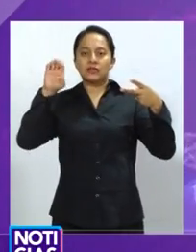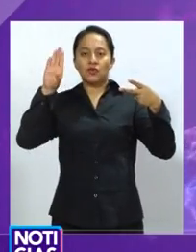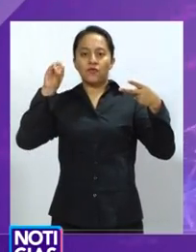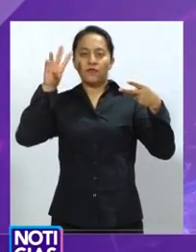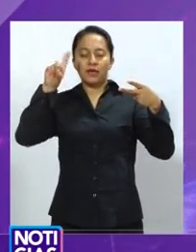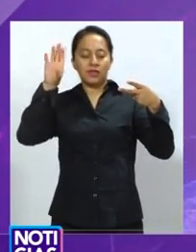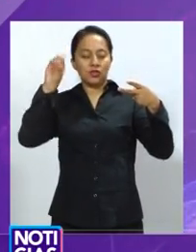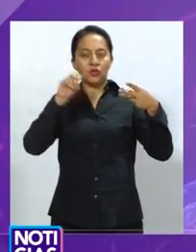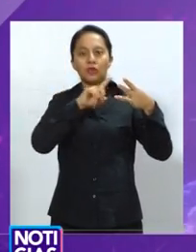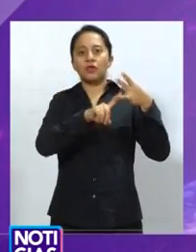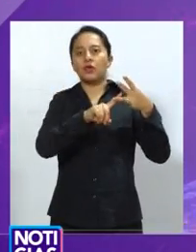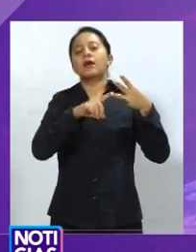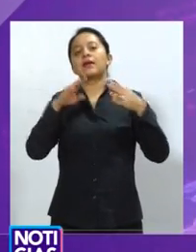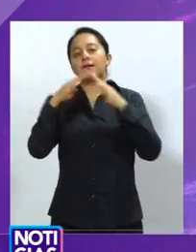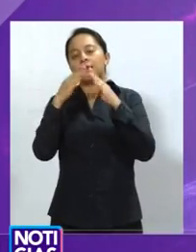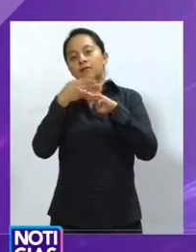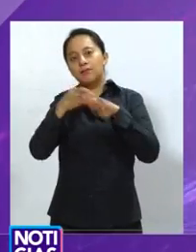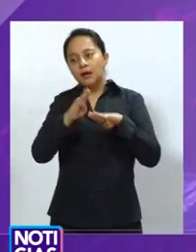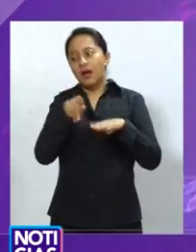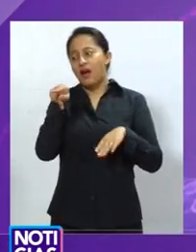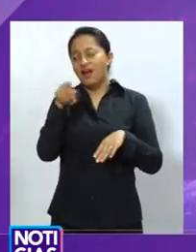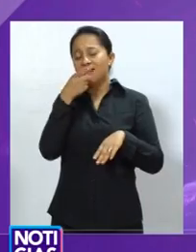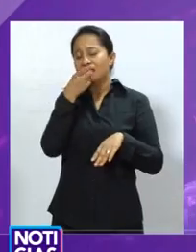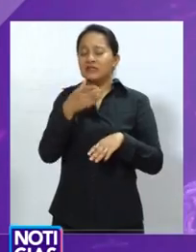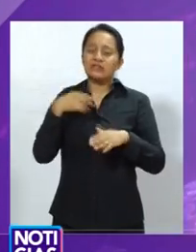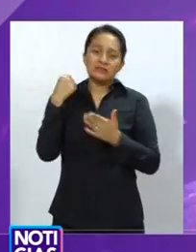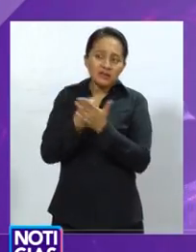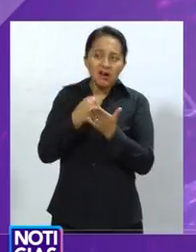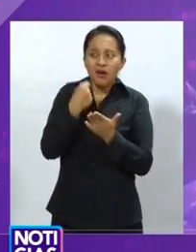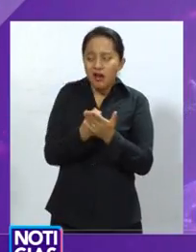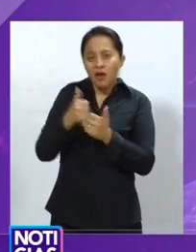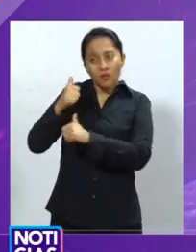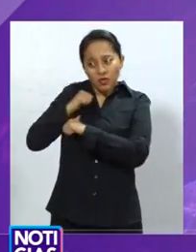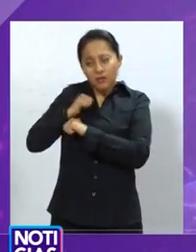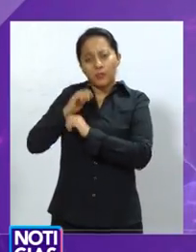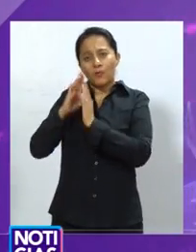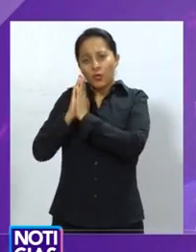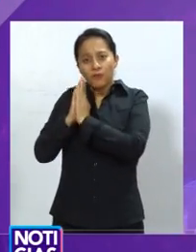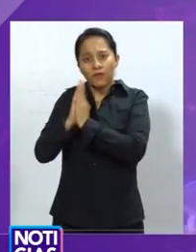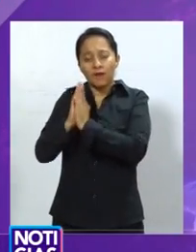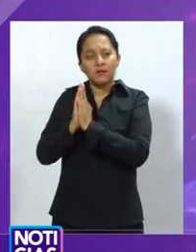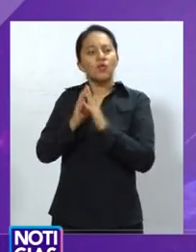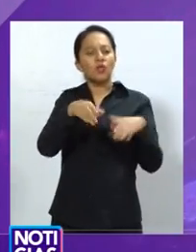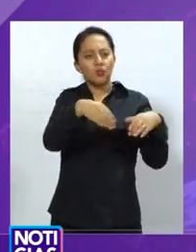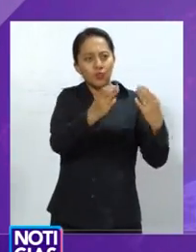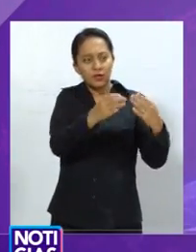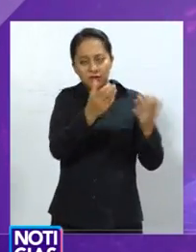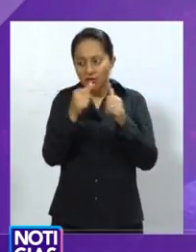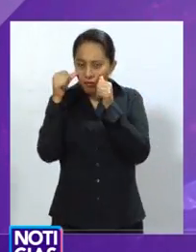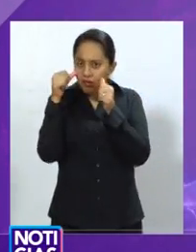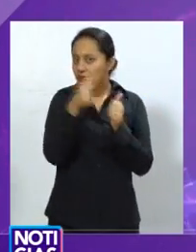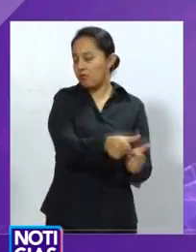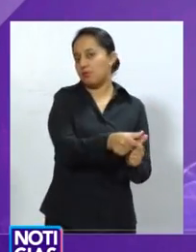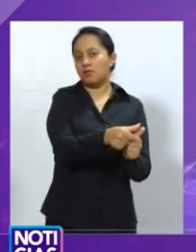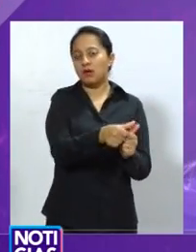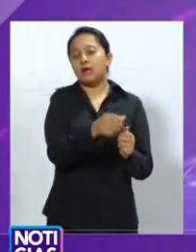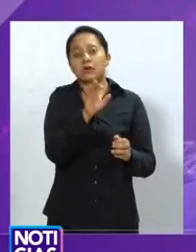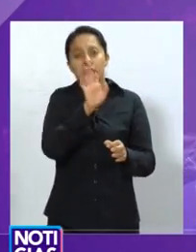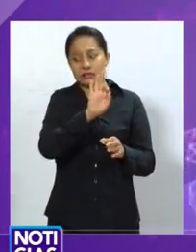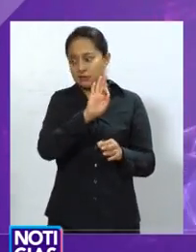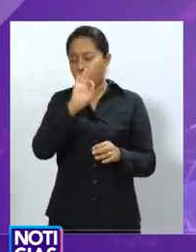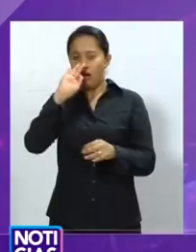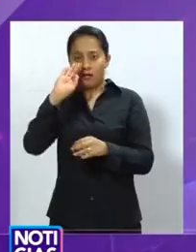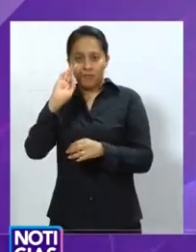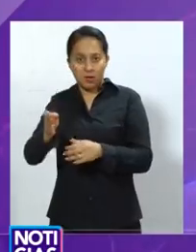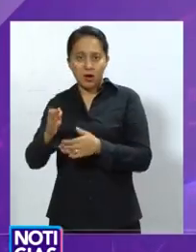municipales tomar en cuenta a los locatarios porque advirtió de ser aprobado el anteproyecto actual afectaría a más de 1.500 comerciantes y a